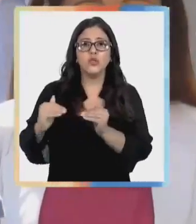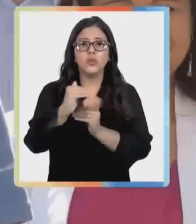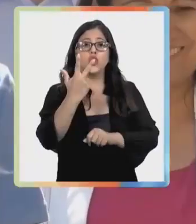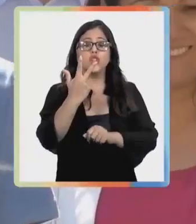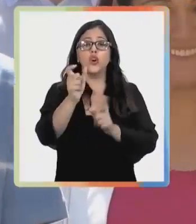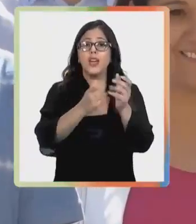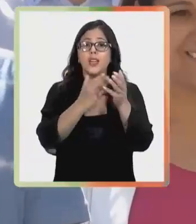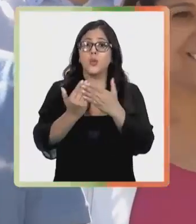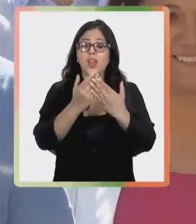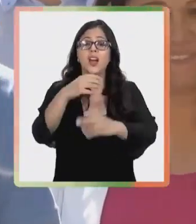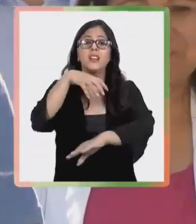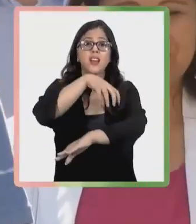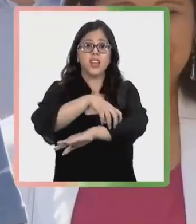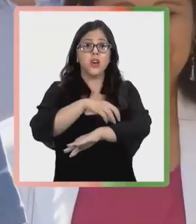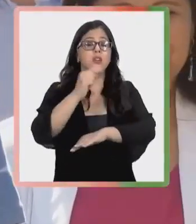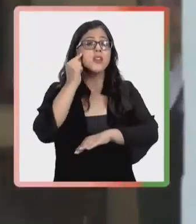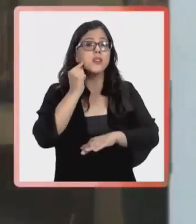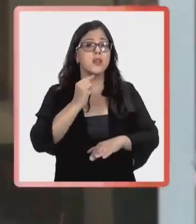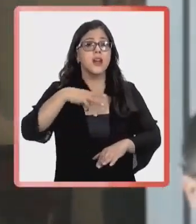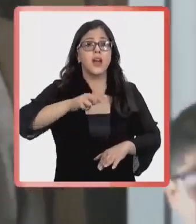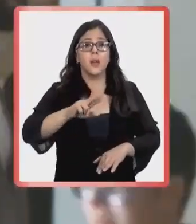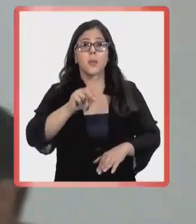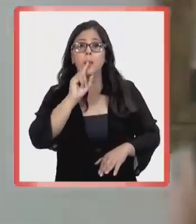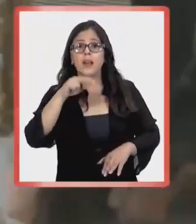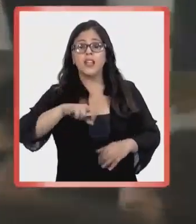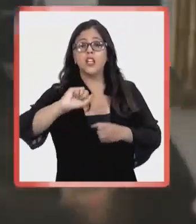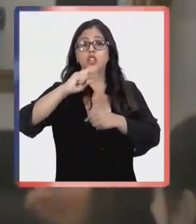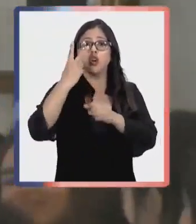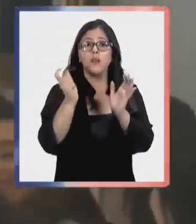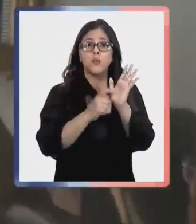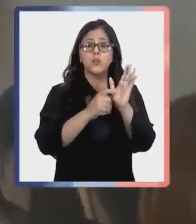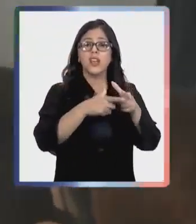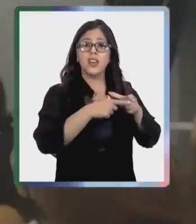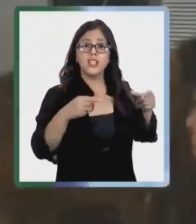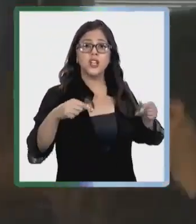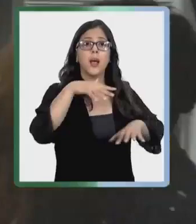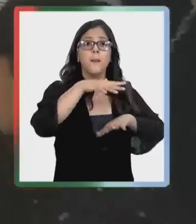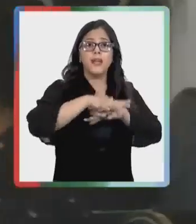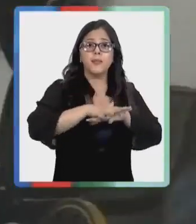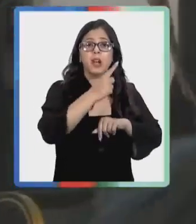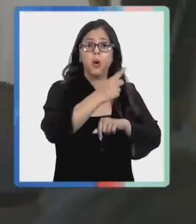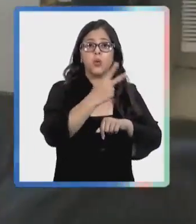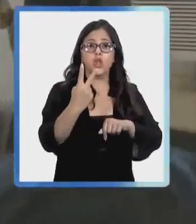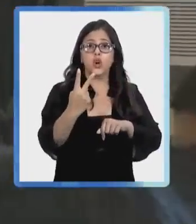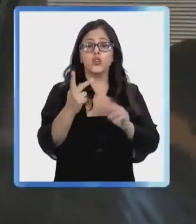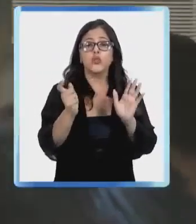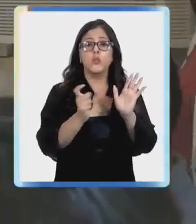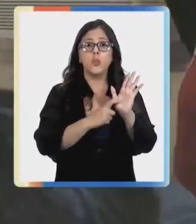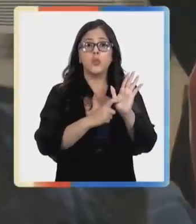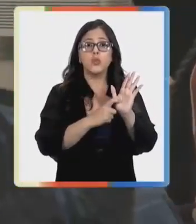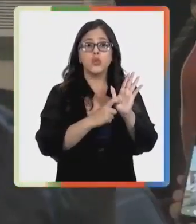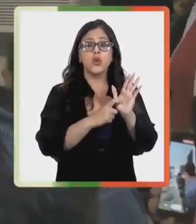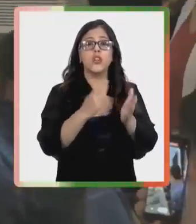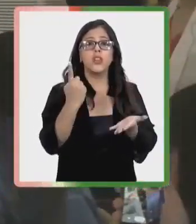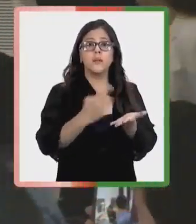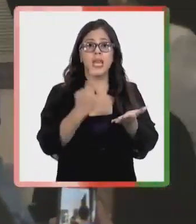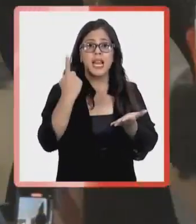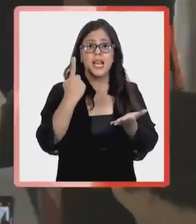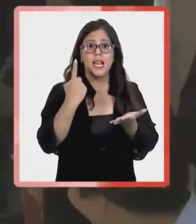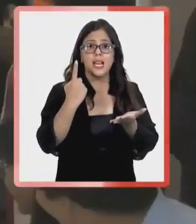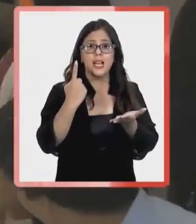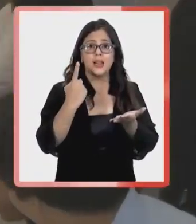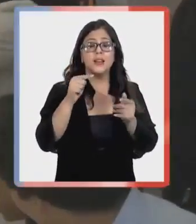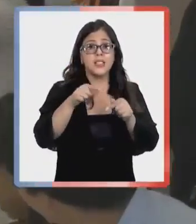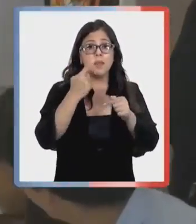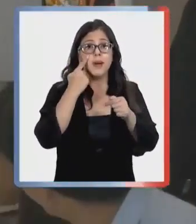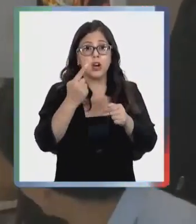oportunidades para poder acceder a la educación superior. Martín Moraga, de Paredones, obtuvo doble puntaje nacional en Matemática 1 y 2, con un puntaje